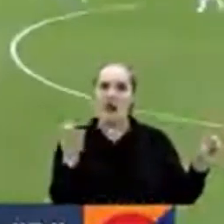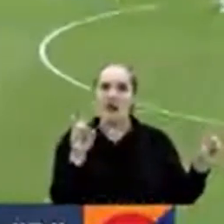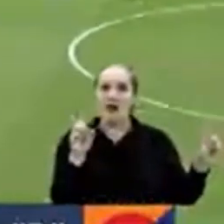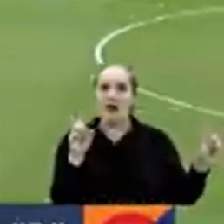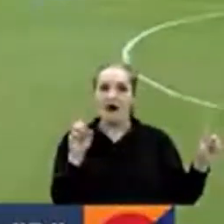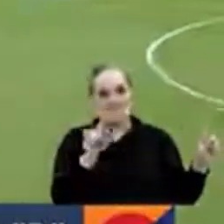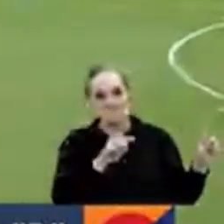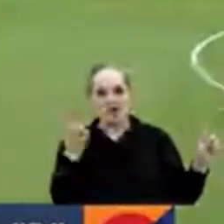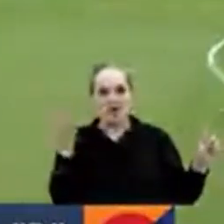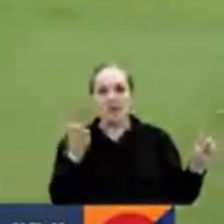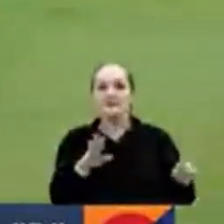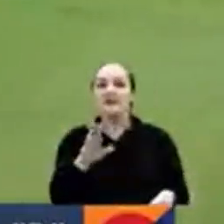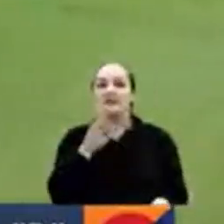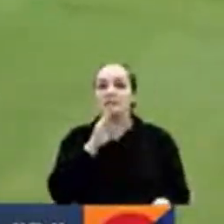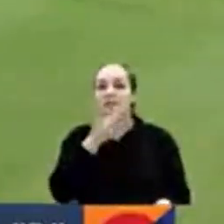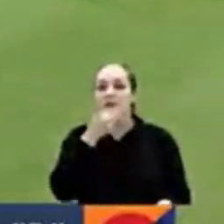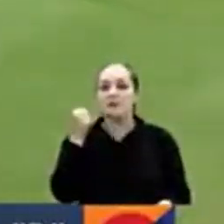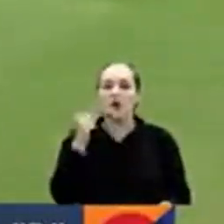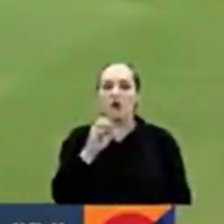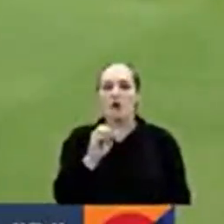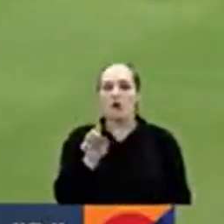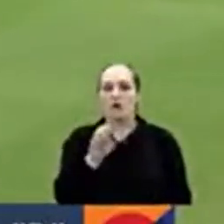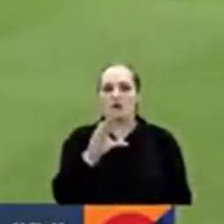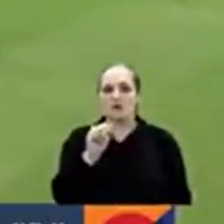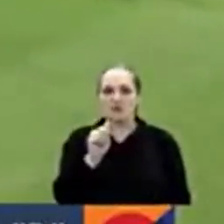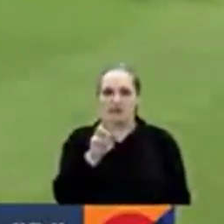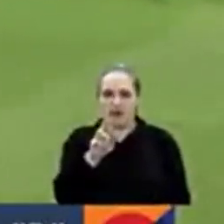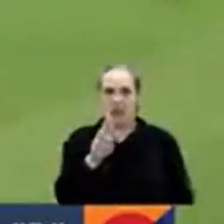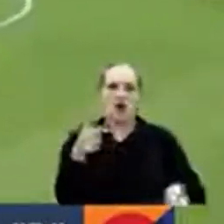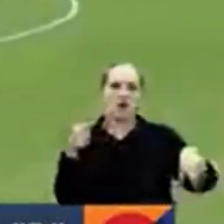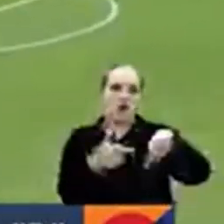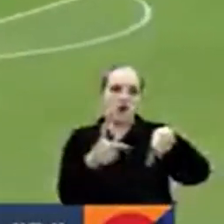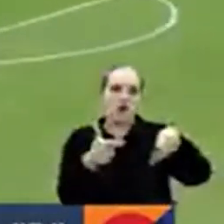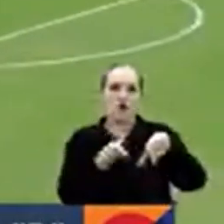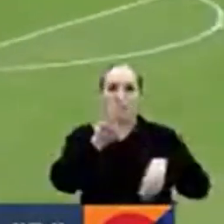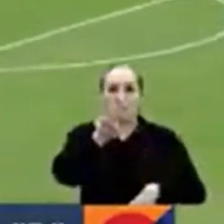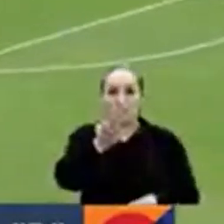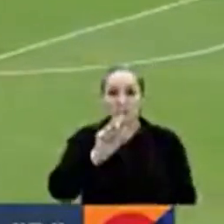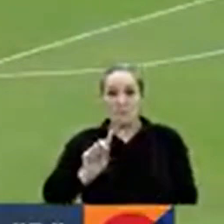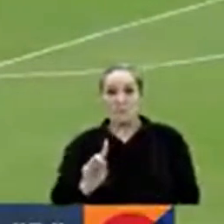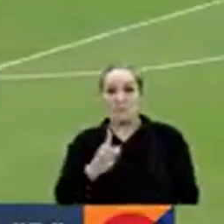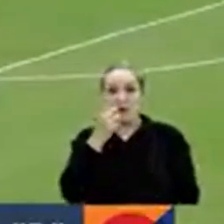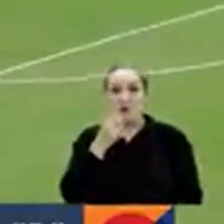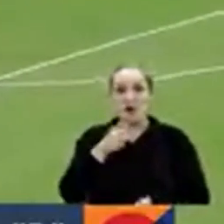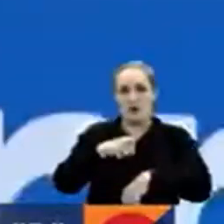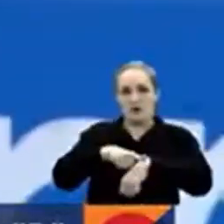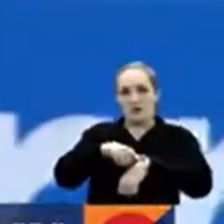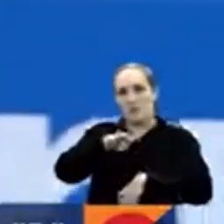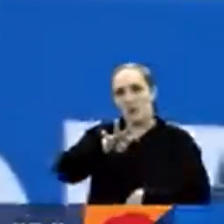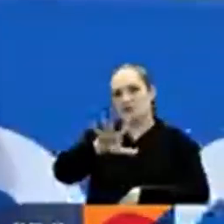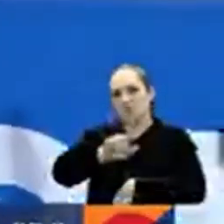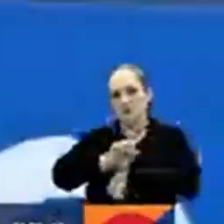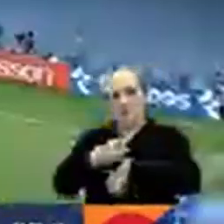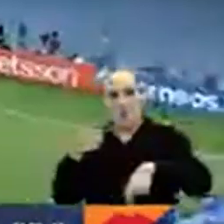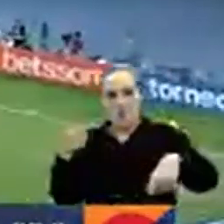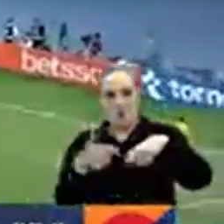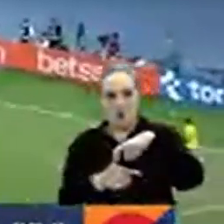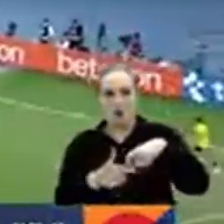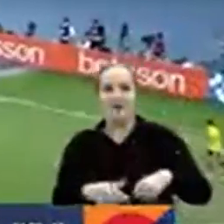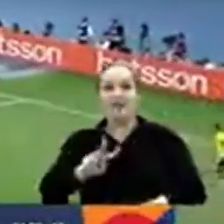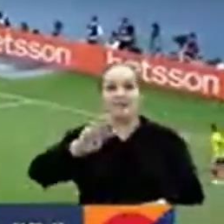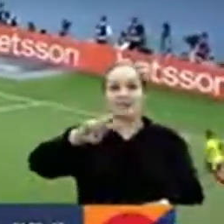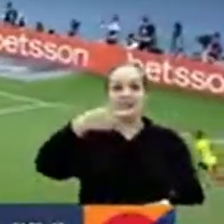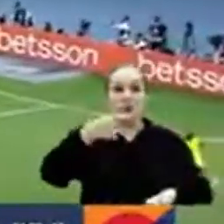figura del equipo nacional fue Óscar Cortés, autor de los dos goles. El primero a los 45 minutos y el segundo